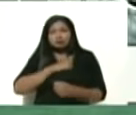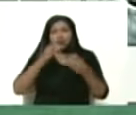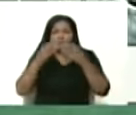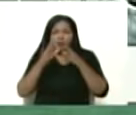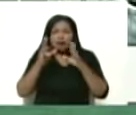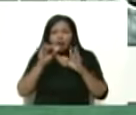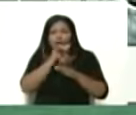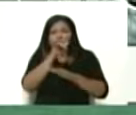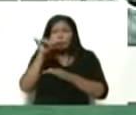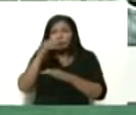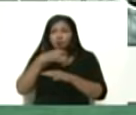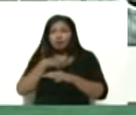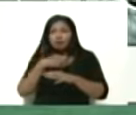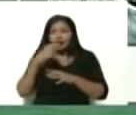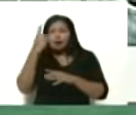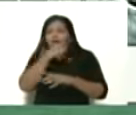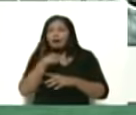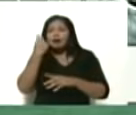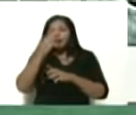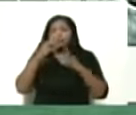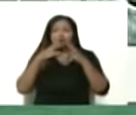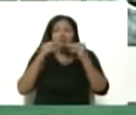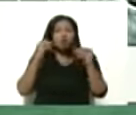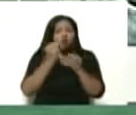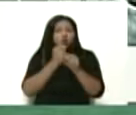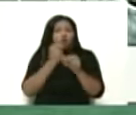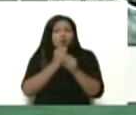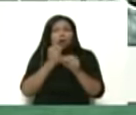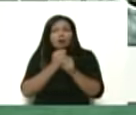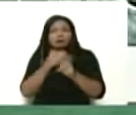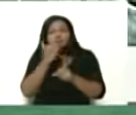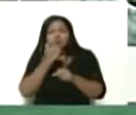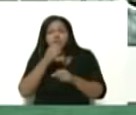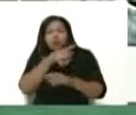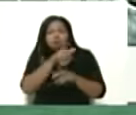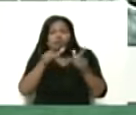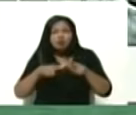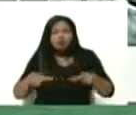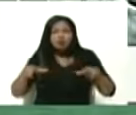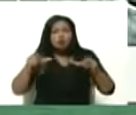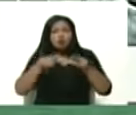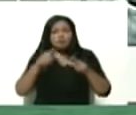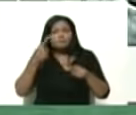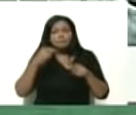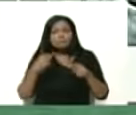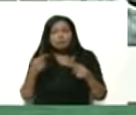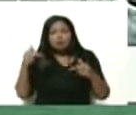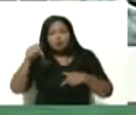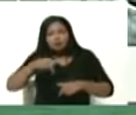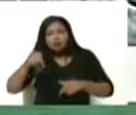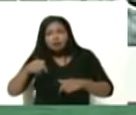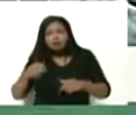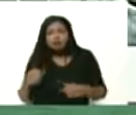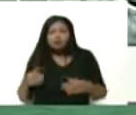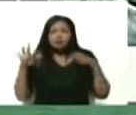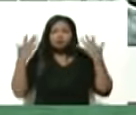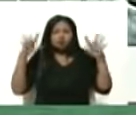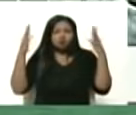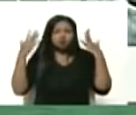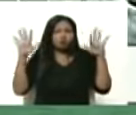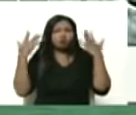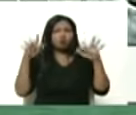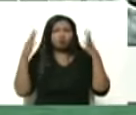tomar los rostros de todos los trabajadores que están alrededor de la planta presidente pero le mandan desde aquí un gran aplauso